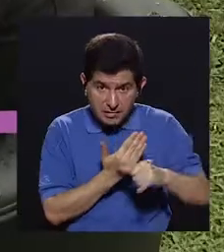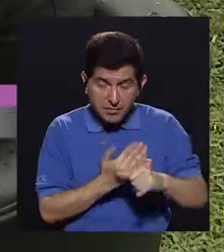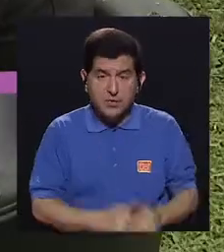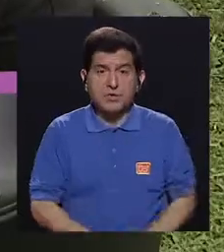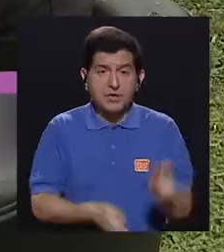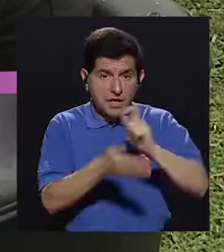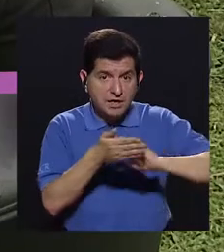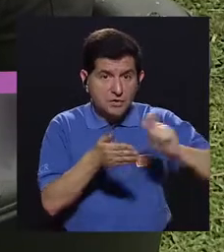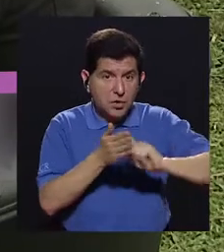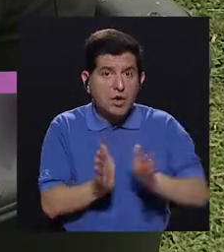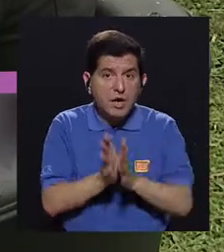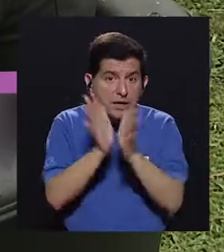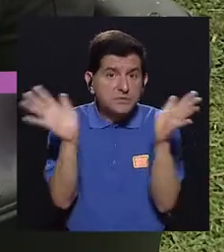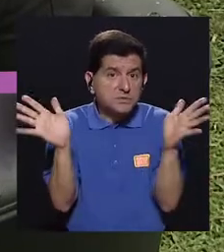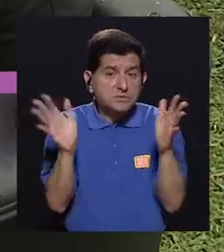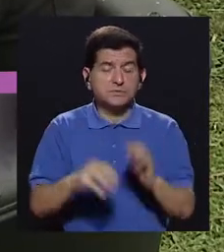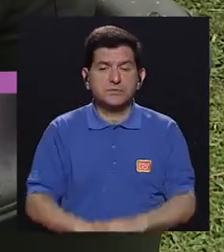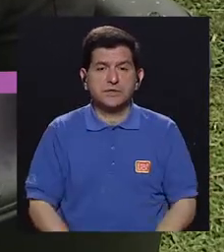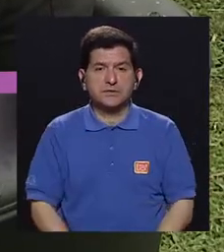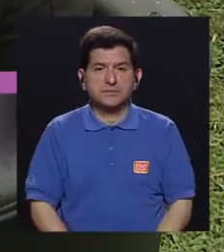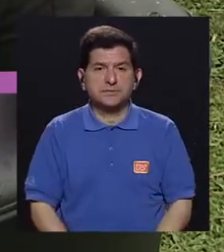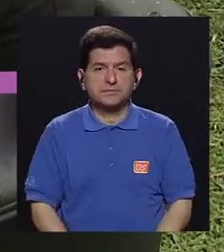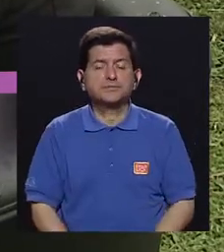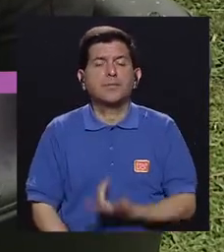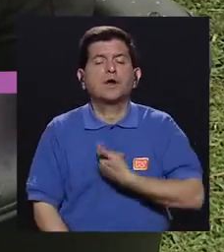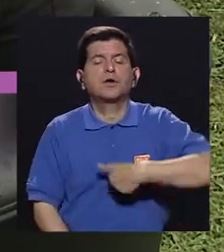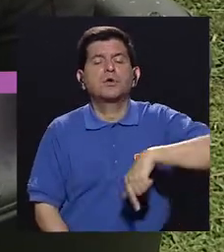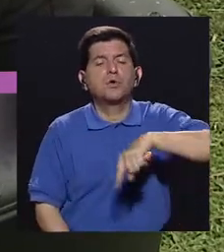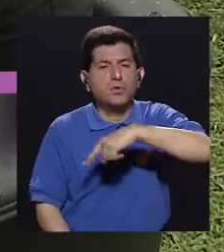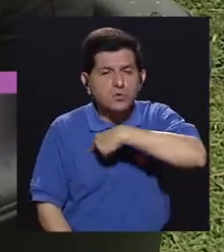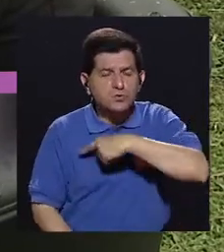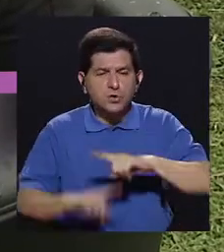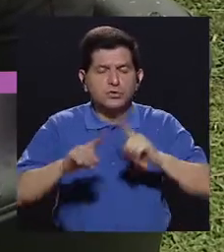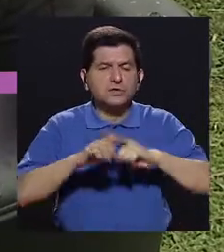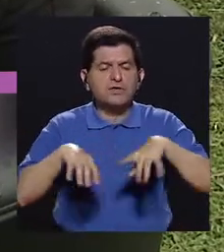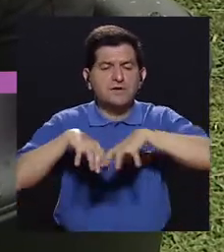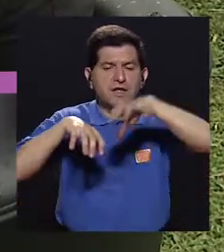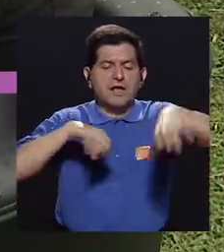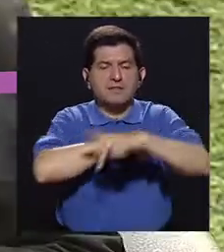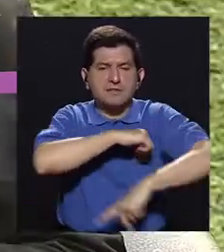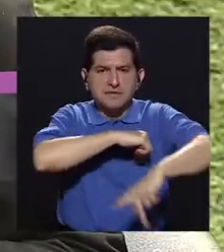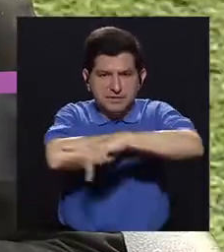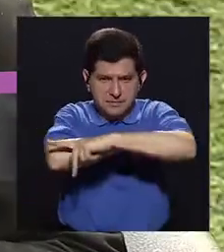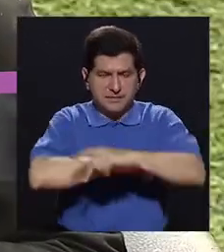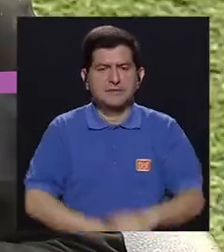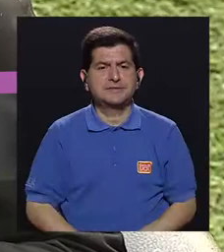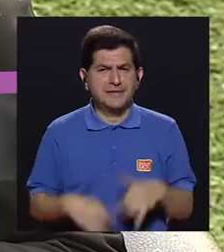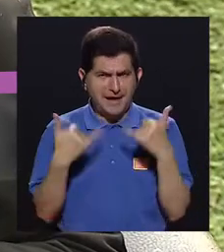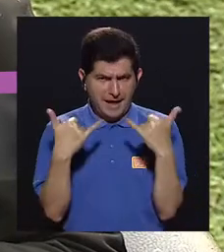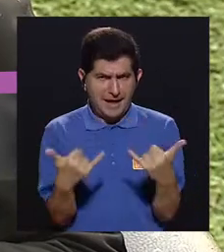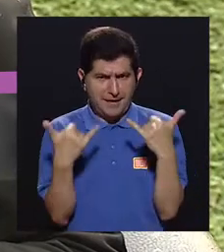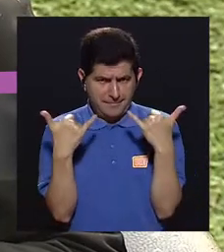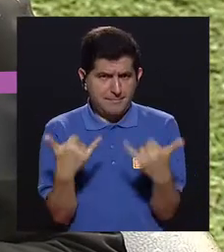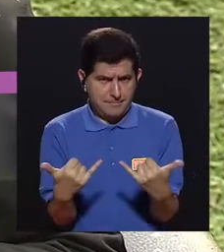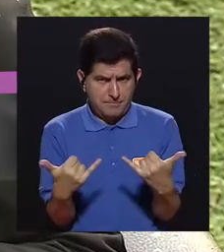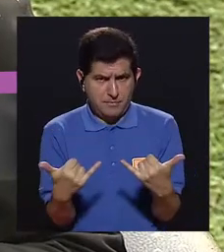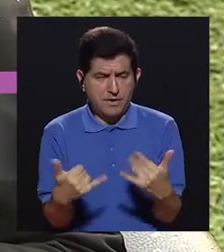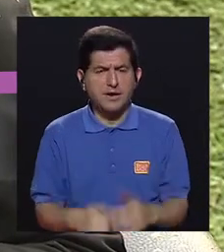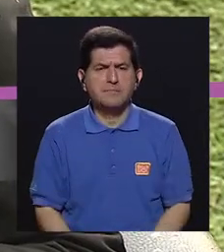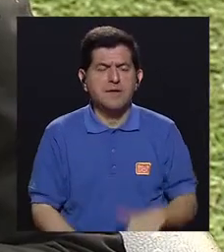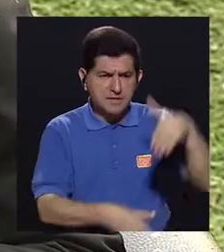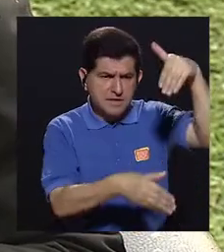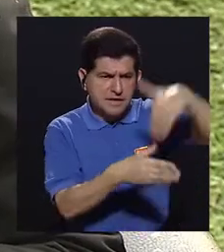en las escuelas públicas? Hemos estado en varios cantones del país. Actualmente se han